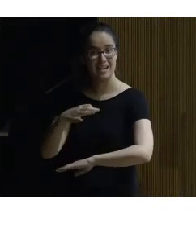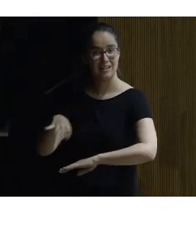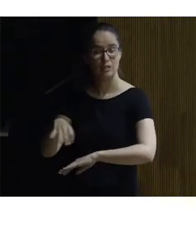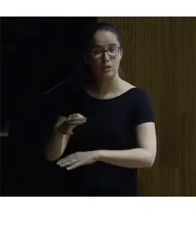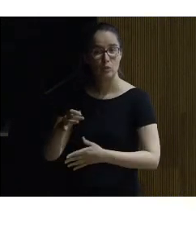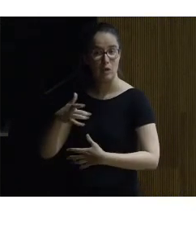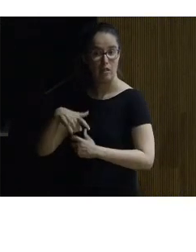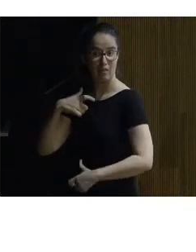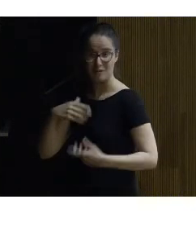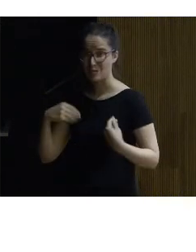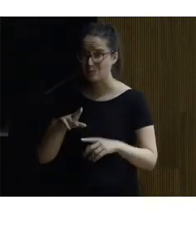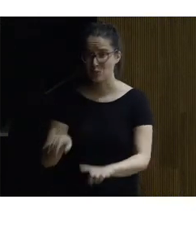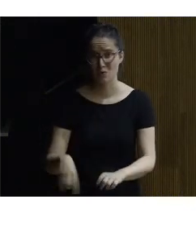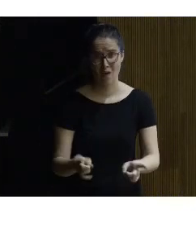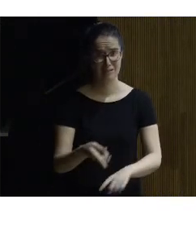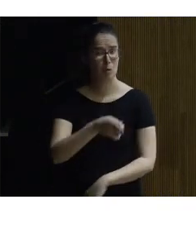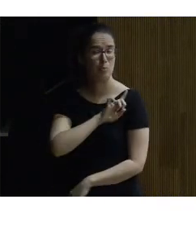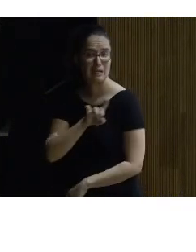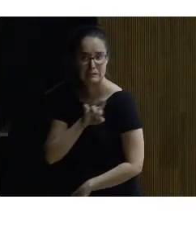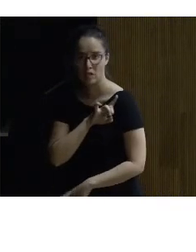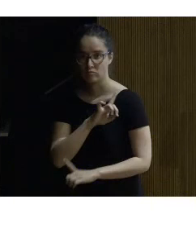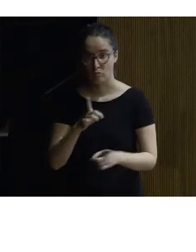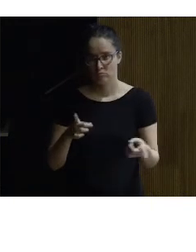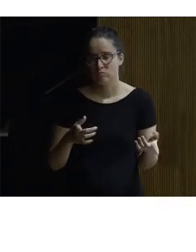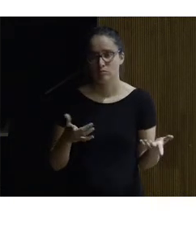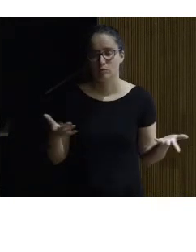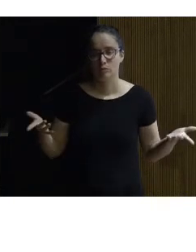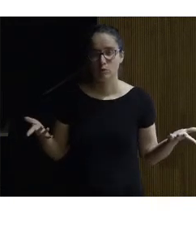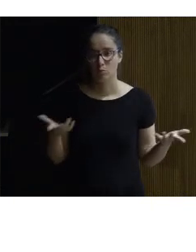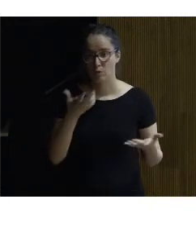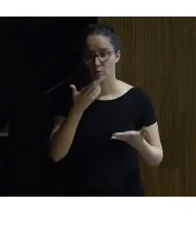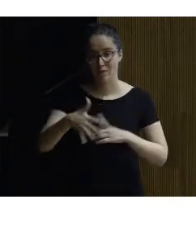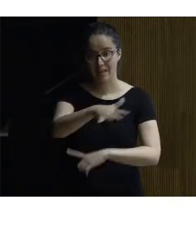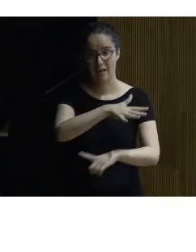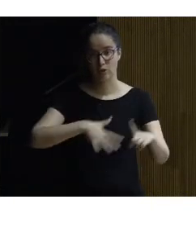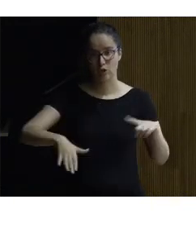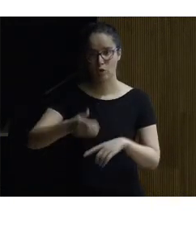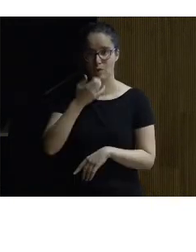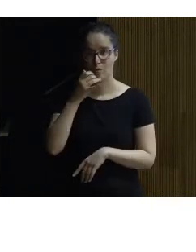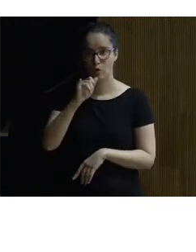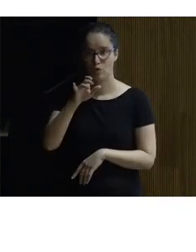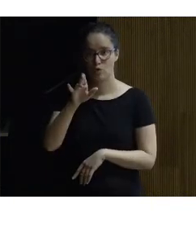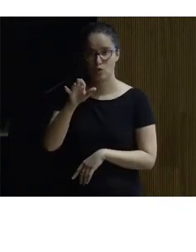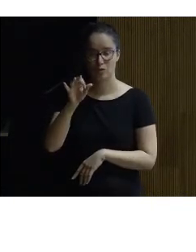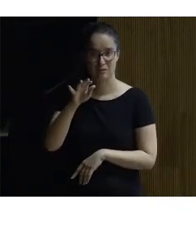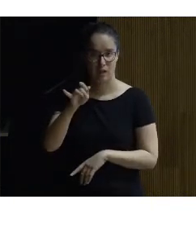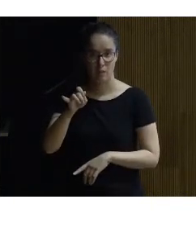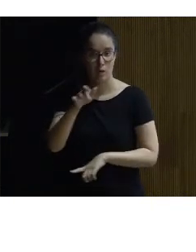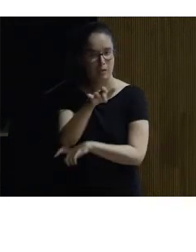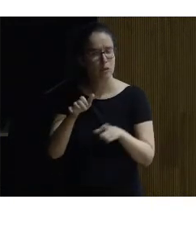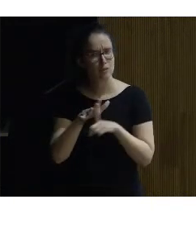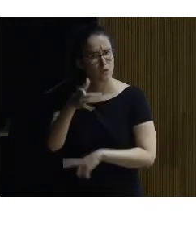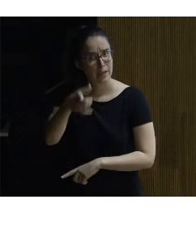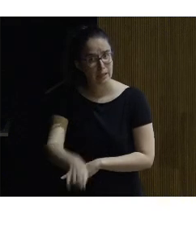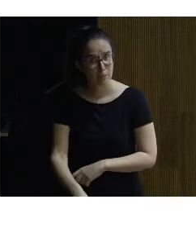carácter civil militar por no hablar del entorno de yuste porque luego también las personas influyen